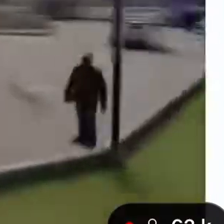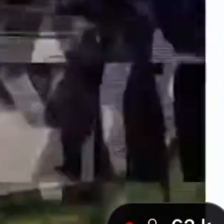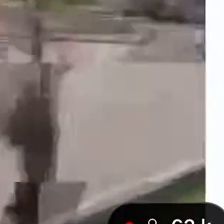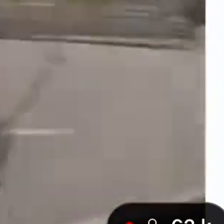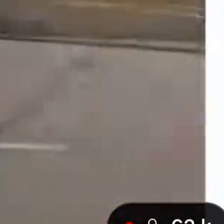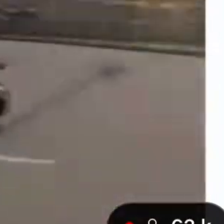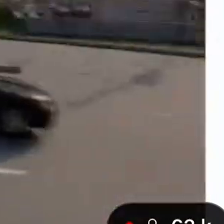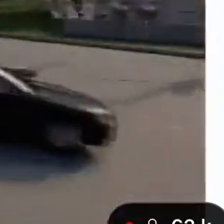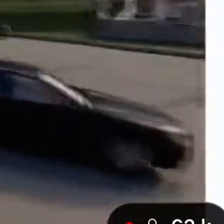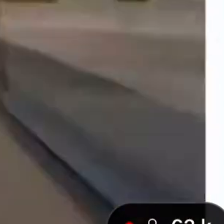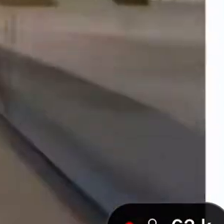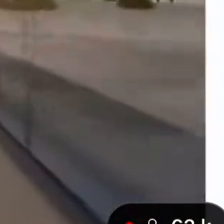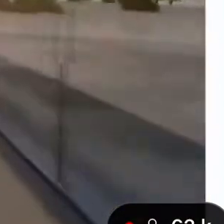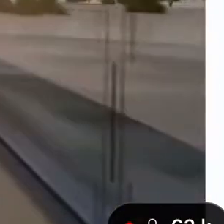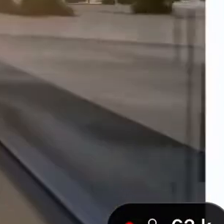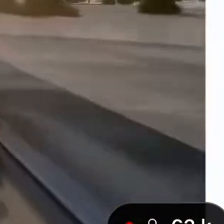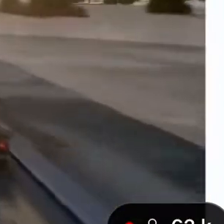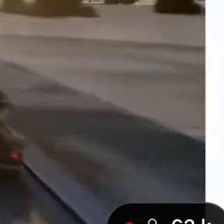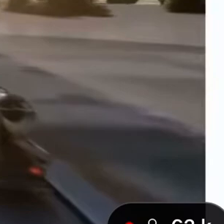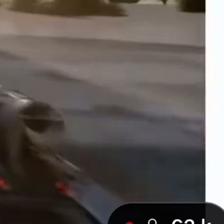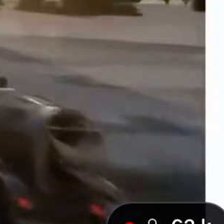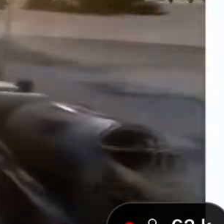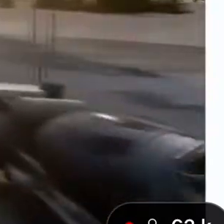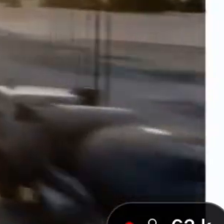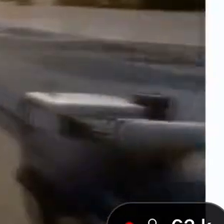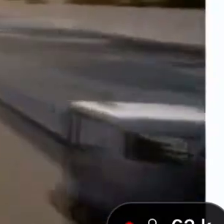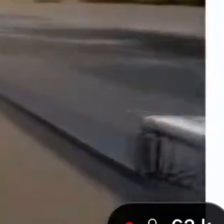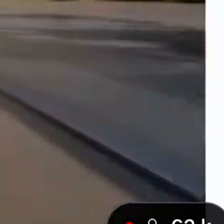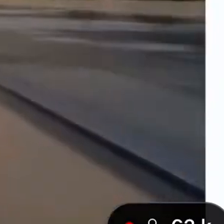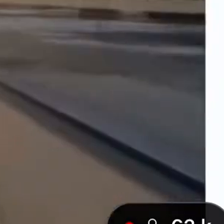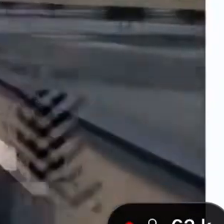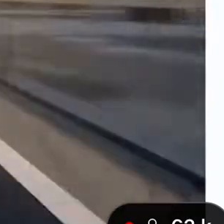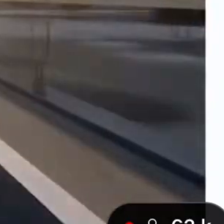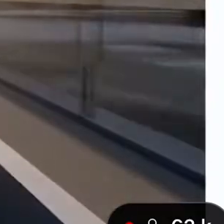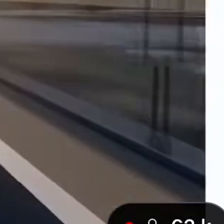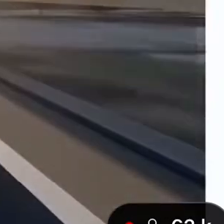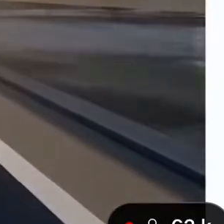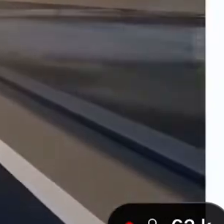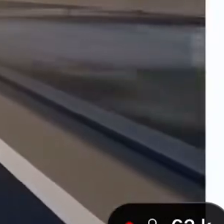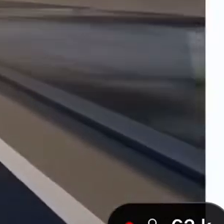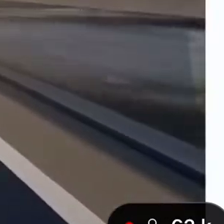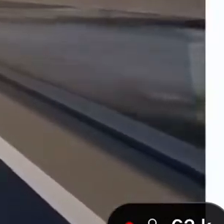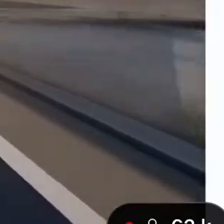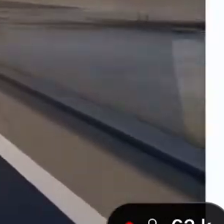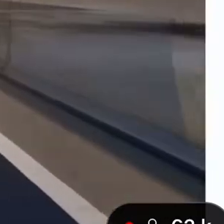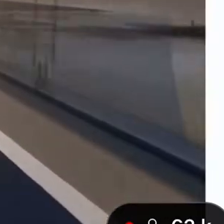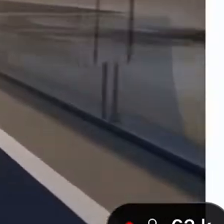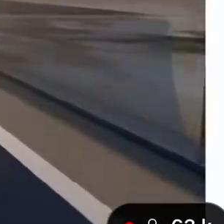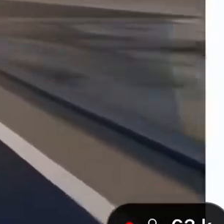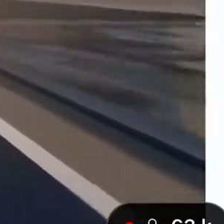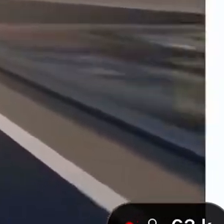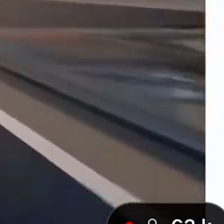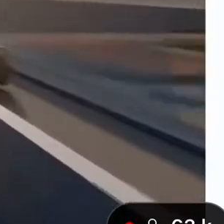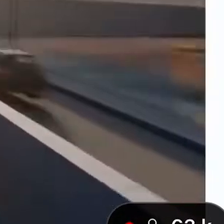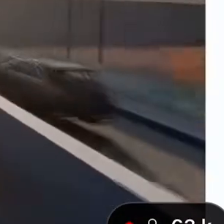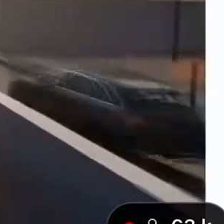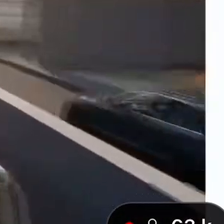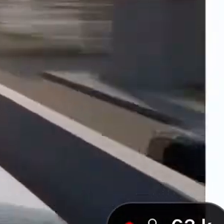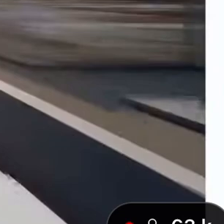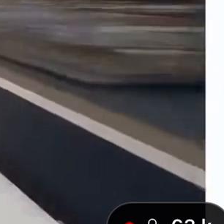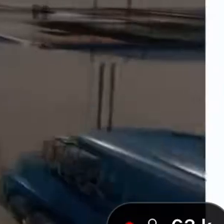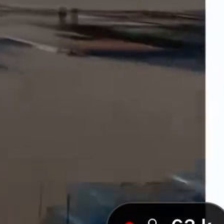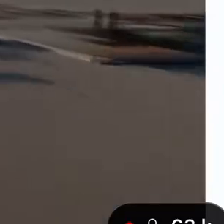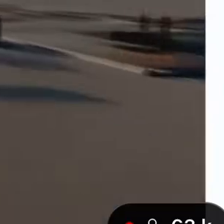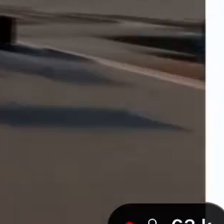condiciones en nuestro principal módulo de abasto de perecederos en el estado de Puebla. También, siguiendo sus